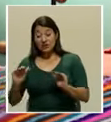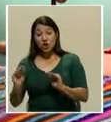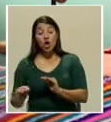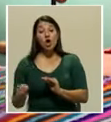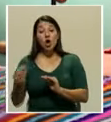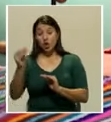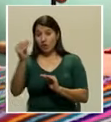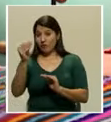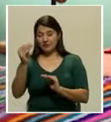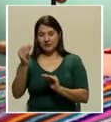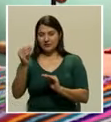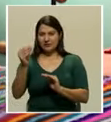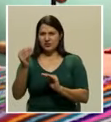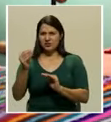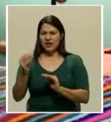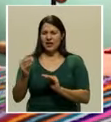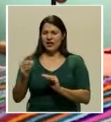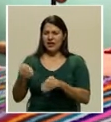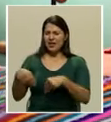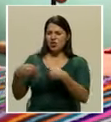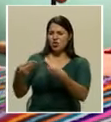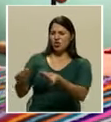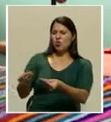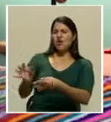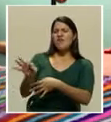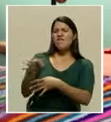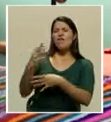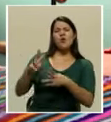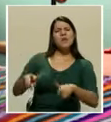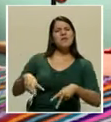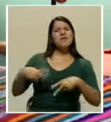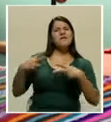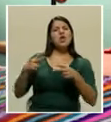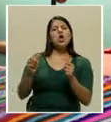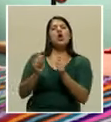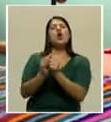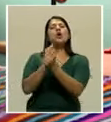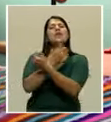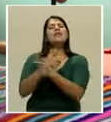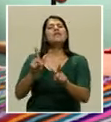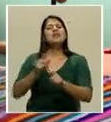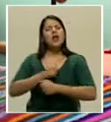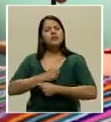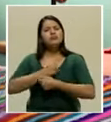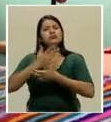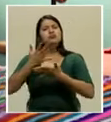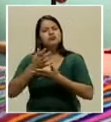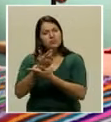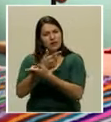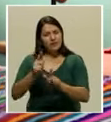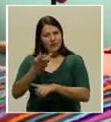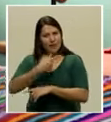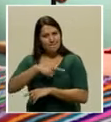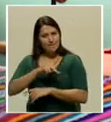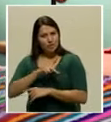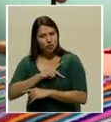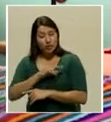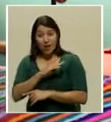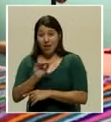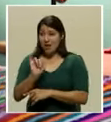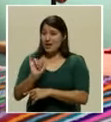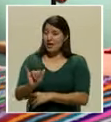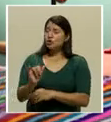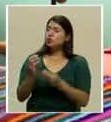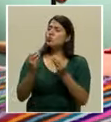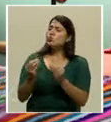absolutamente basado en la libertad, en la libertad expresiva, en la libertad personal. Y esto es muy,